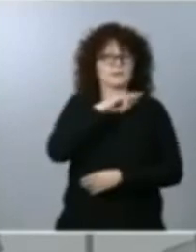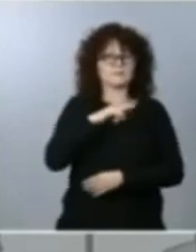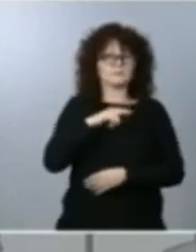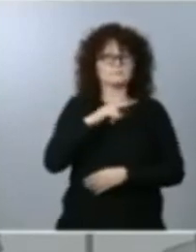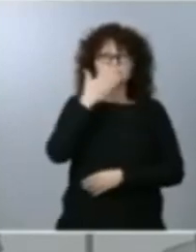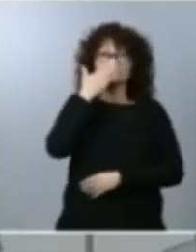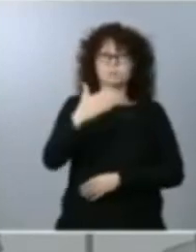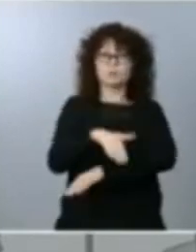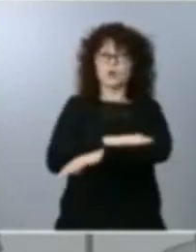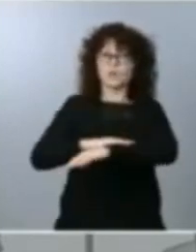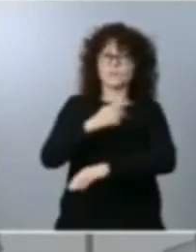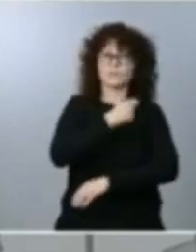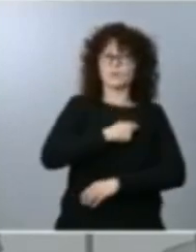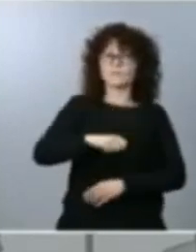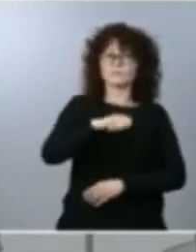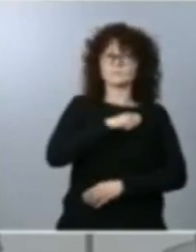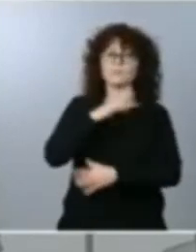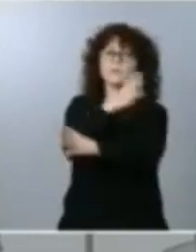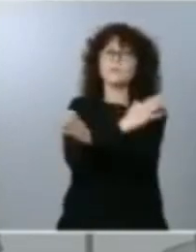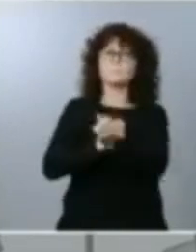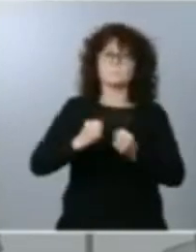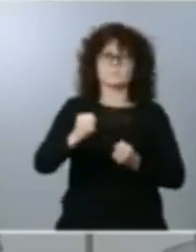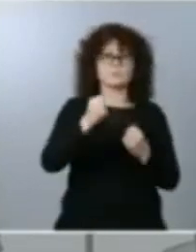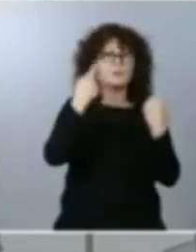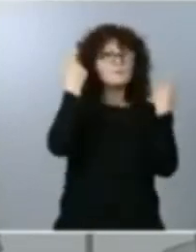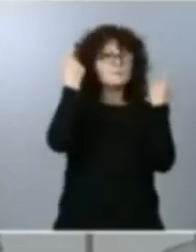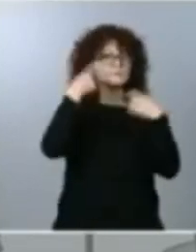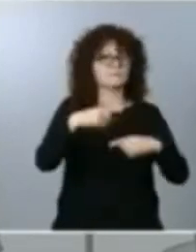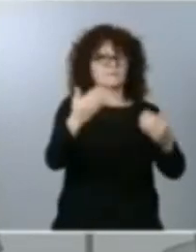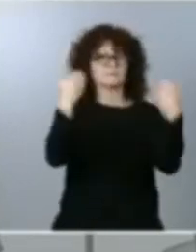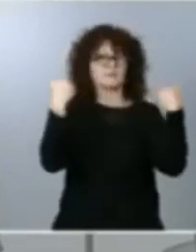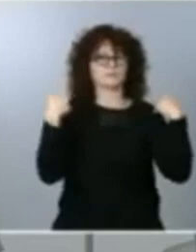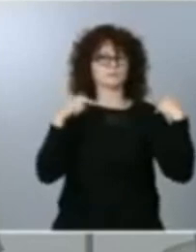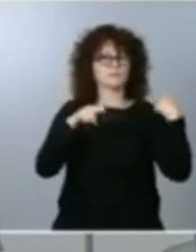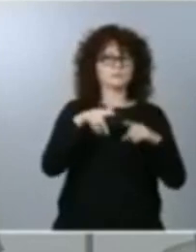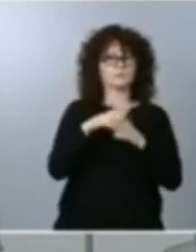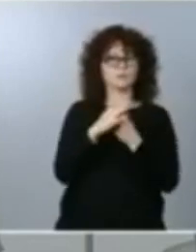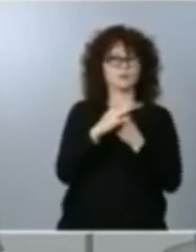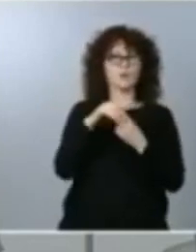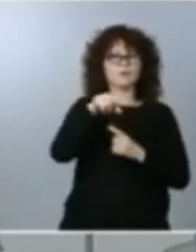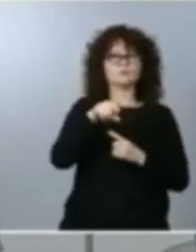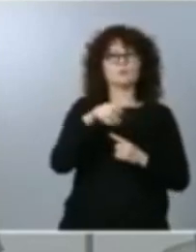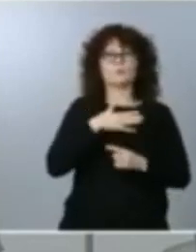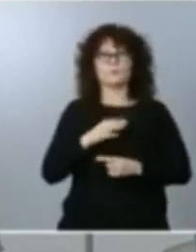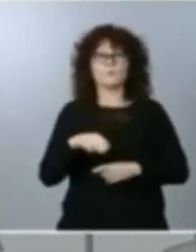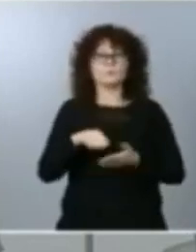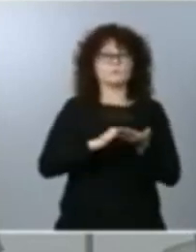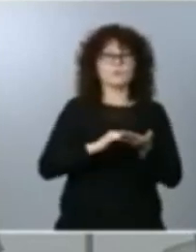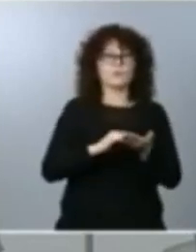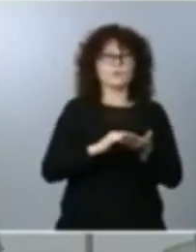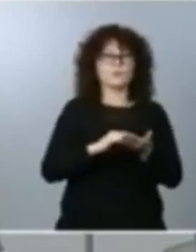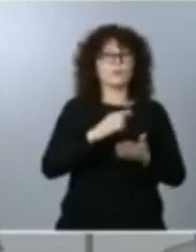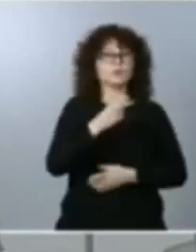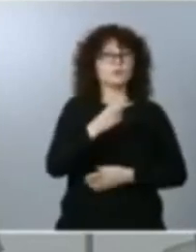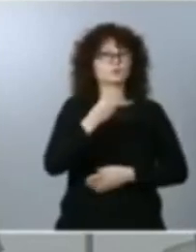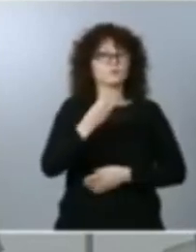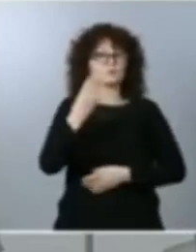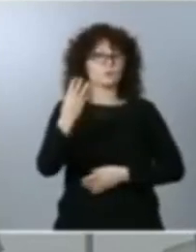corresponsabiliza de esta cuestión que no es una cuestión que podamos resolver en uno, dos, tres, cuatro días porque tenemos que